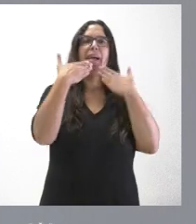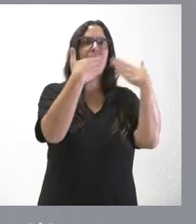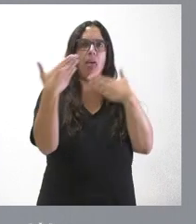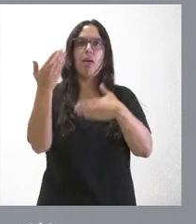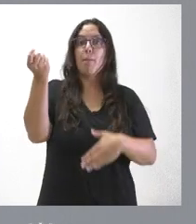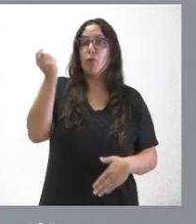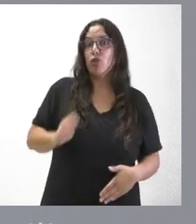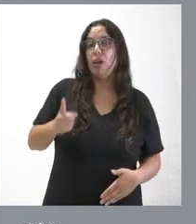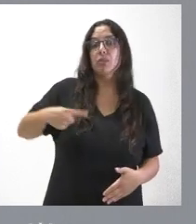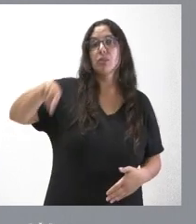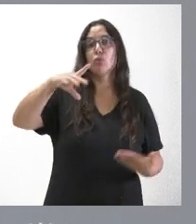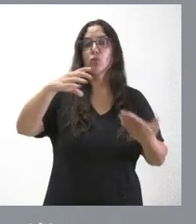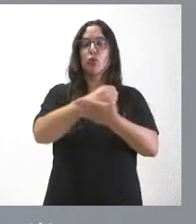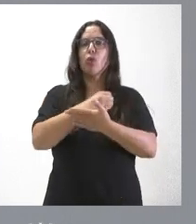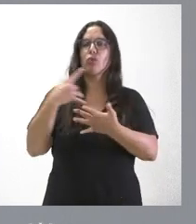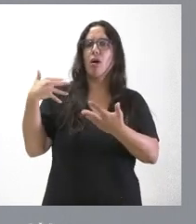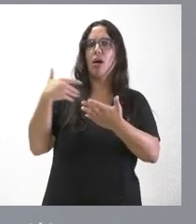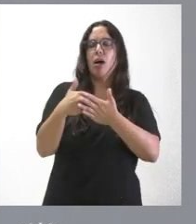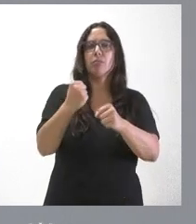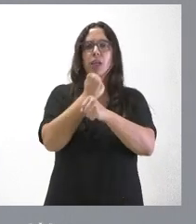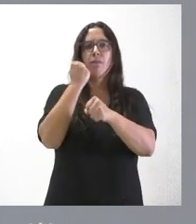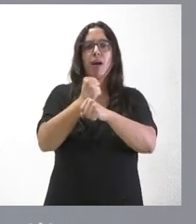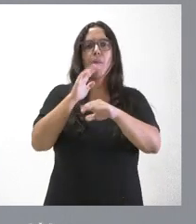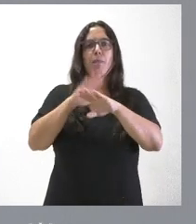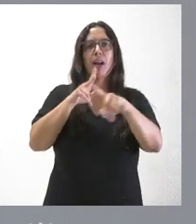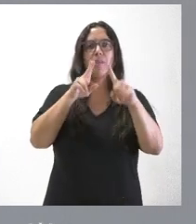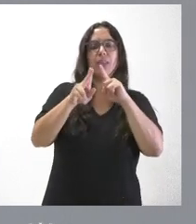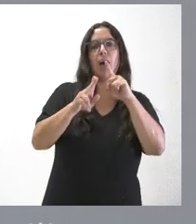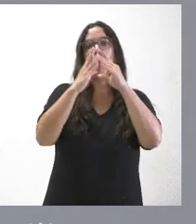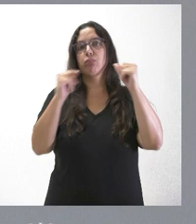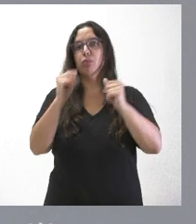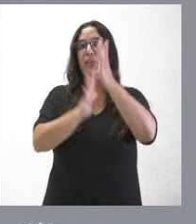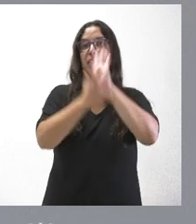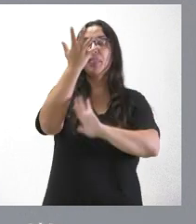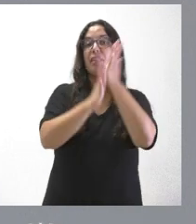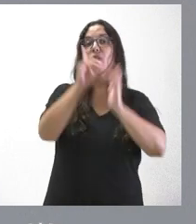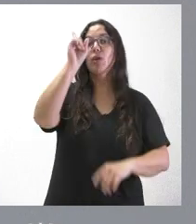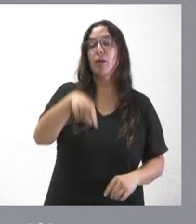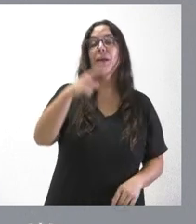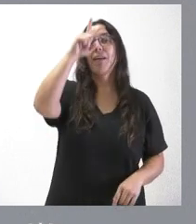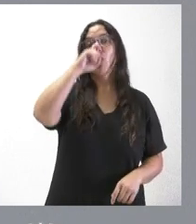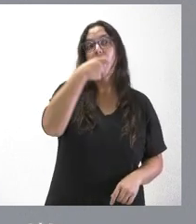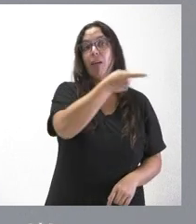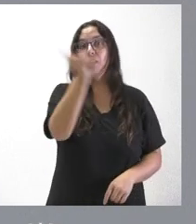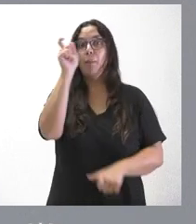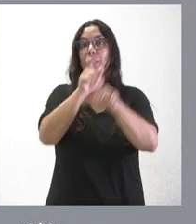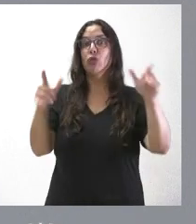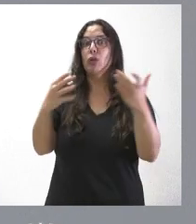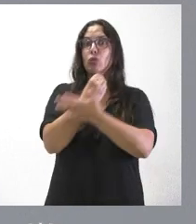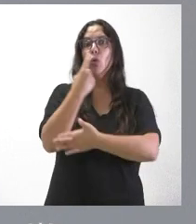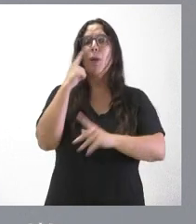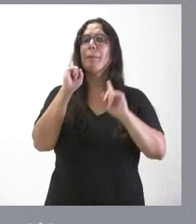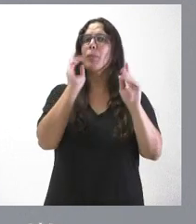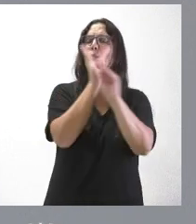en el operativo de extensión de incendios de Castilla y León y para recordar a todos los ciudadanos de nuestra comunidad autónoma que mantengan esas medidas de